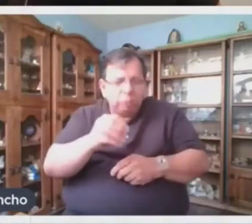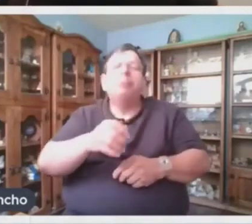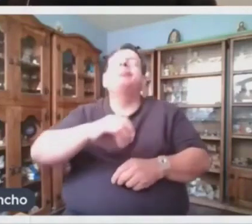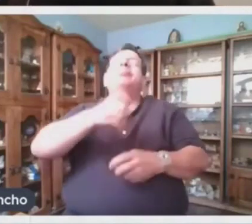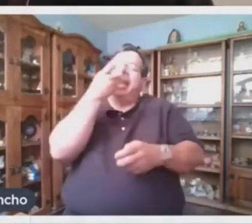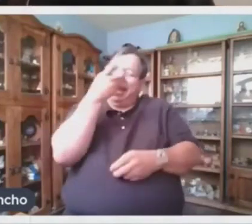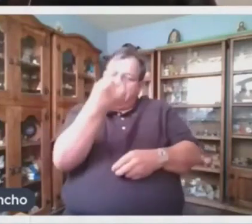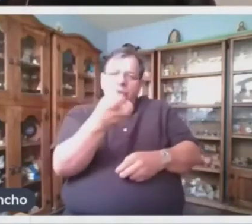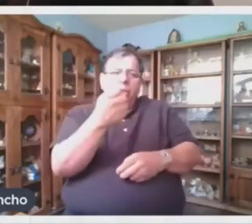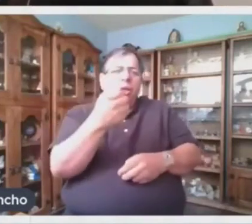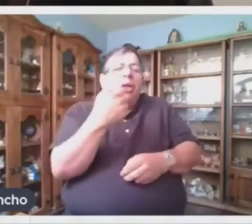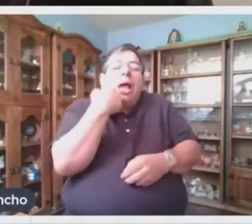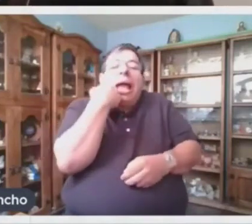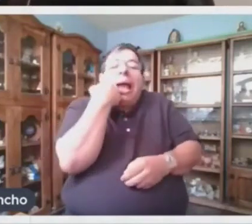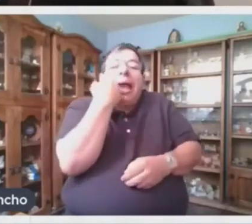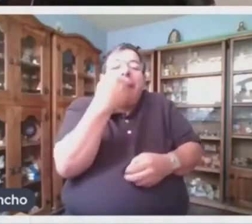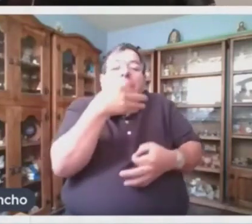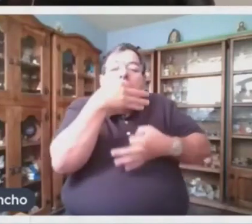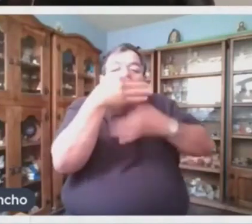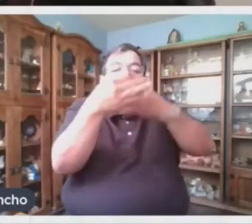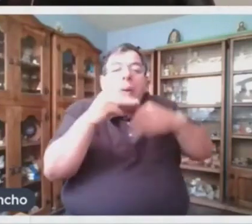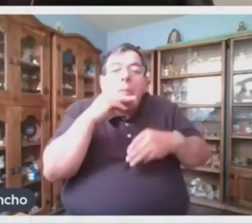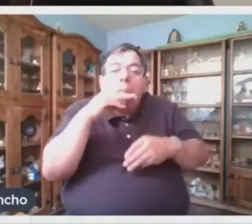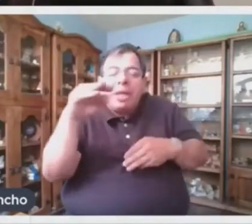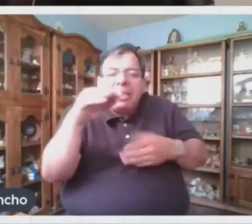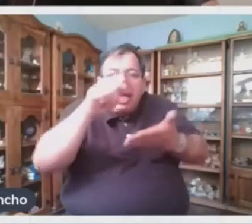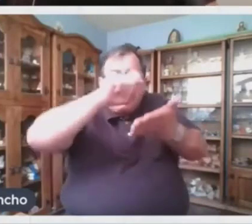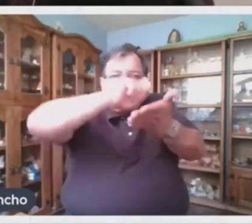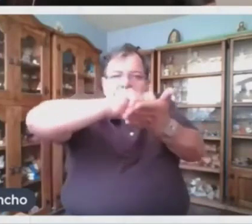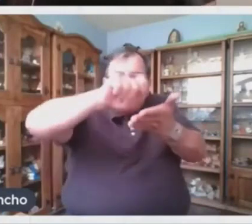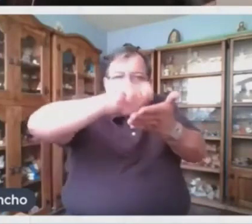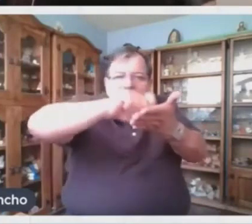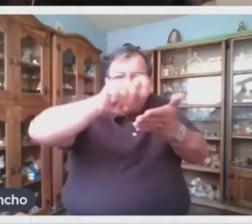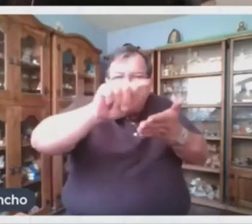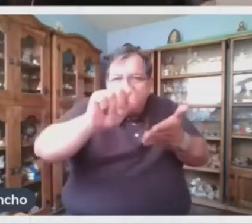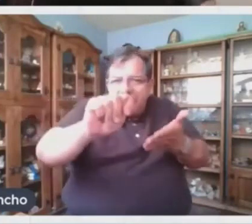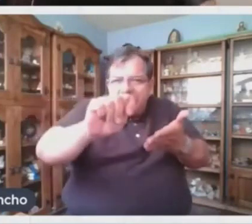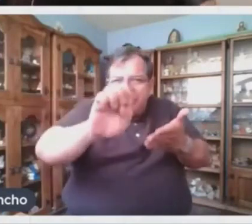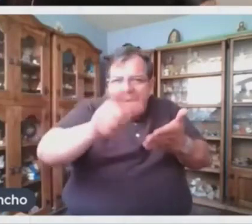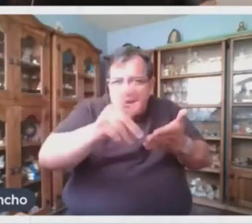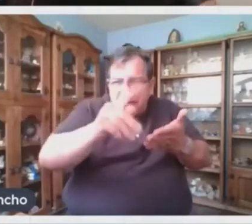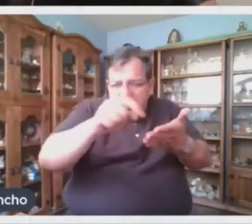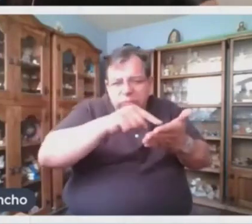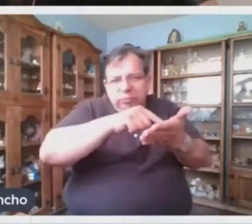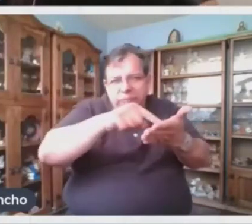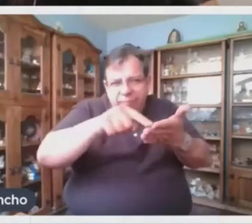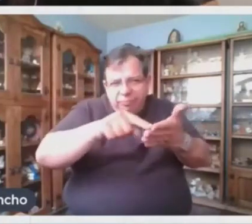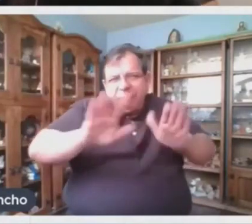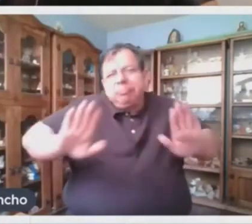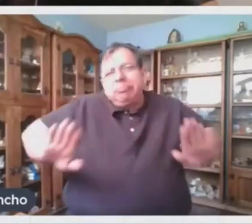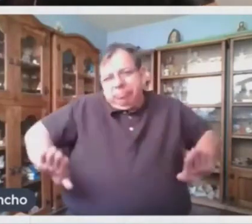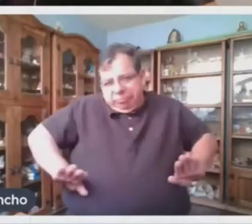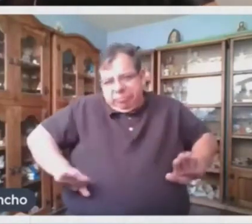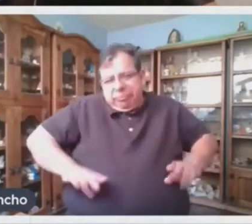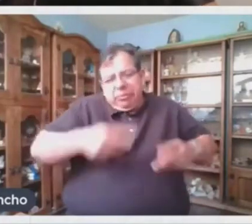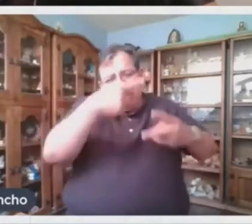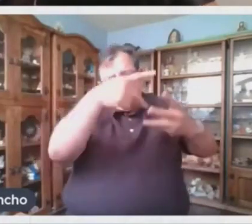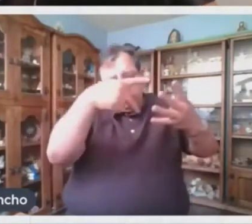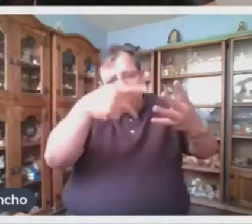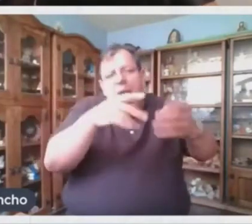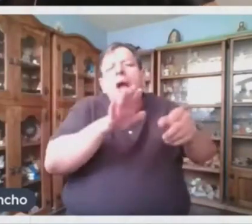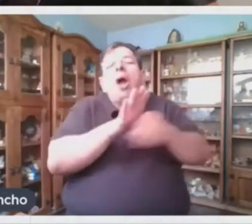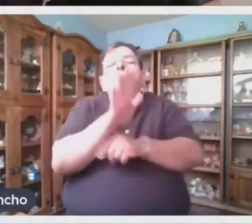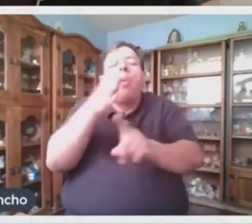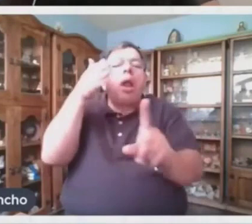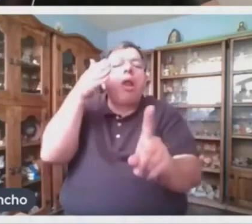pretende transmitir un mensaje por medio de un texto, éste debe tener ciertas características, dependiendo del objetivo